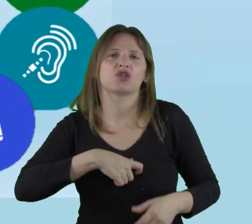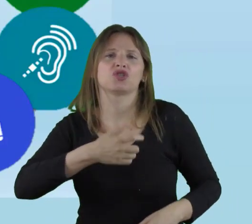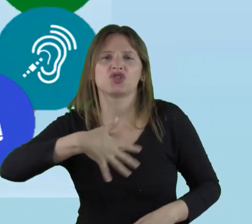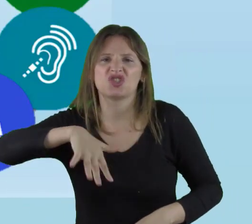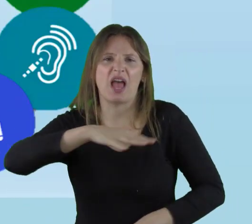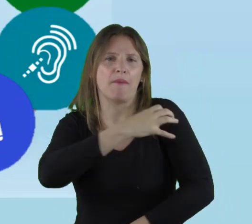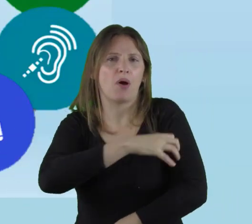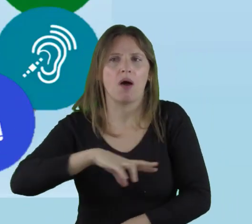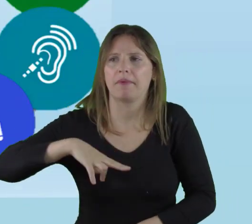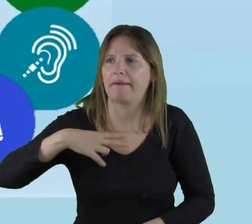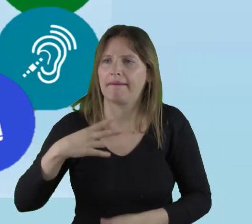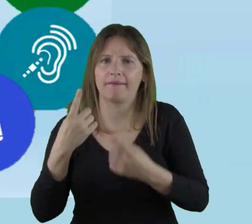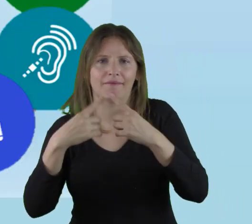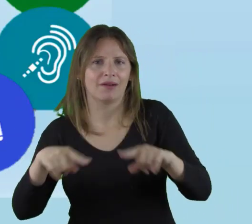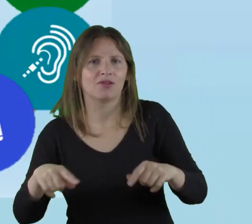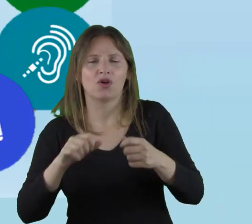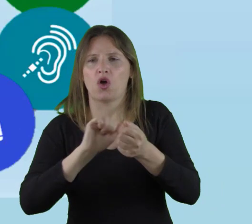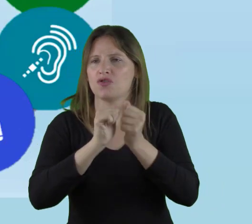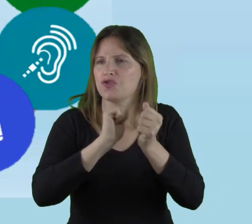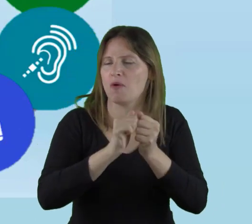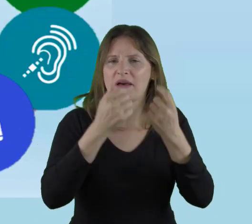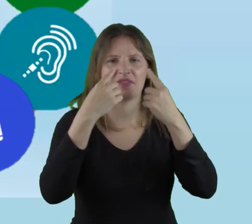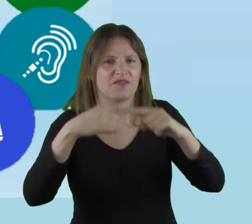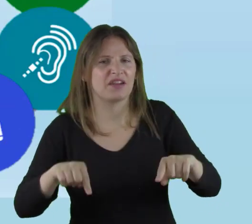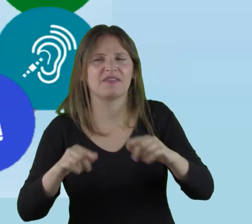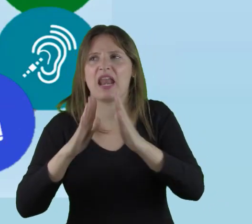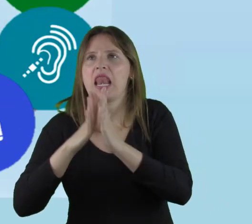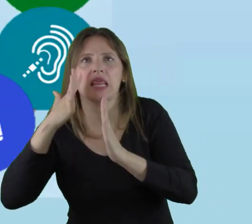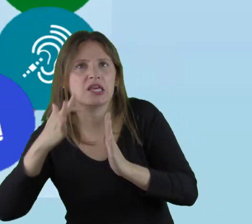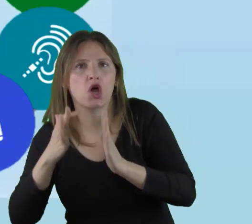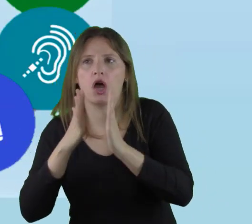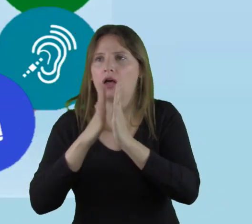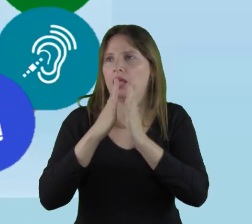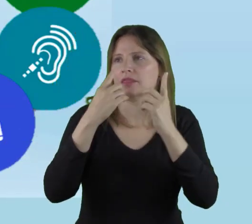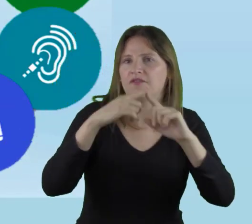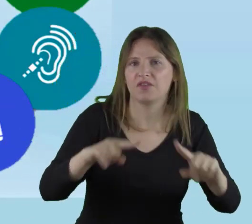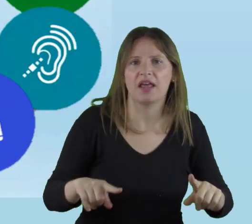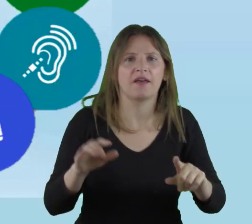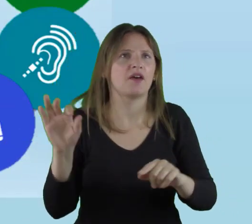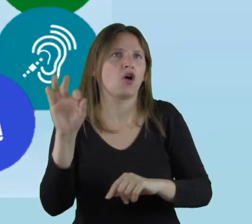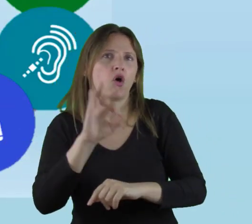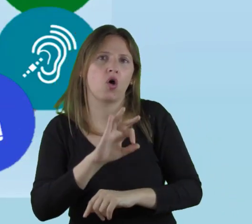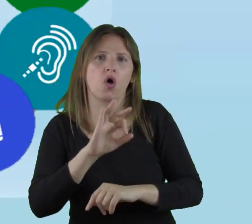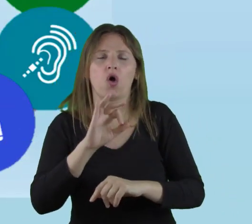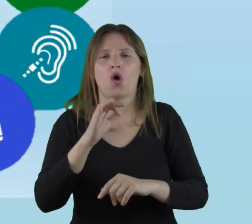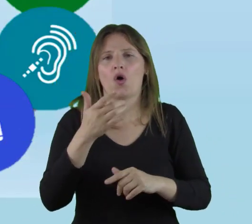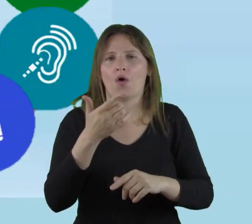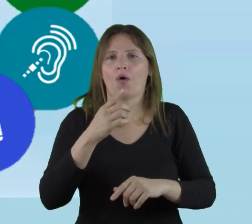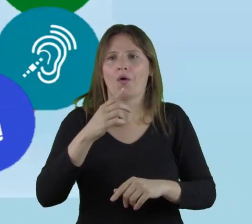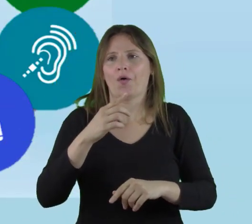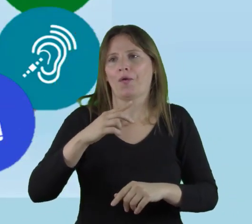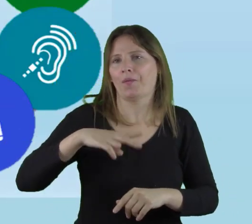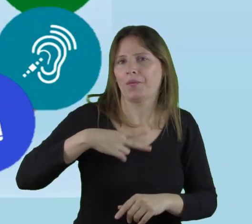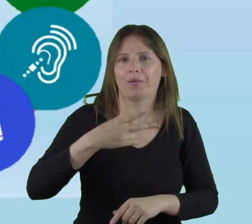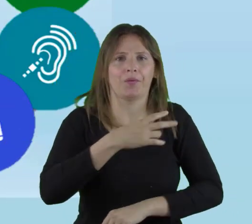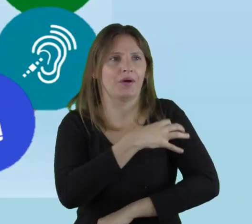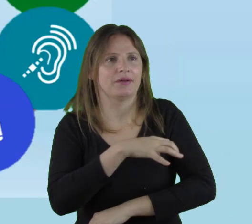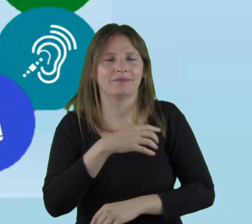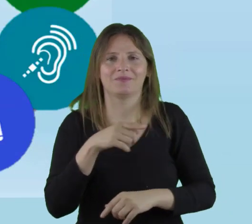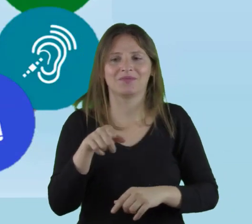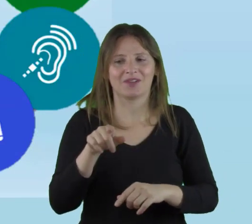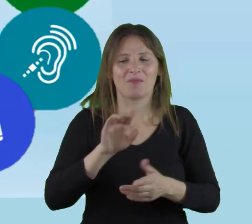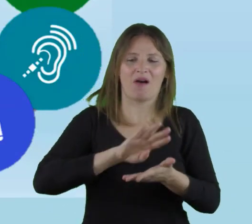que habla otras lenguas, al que profesa otra religión o el que tiene una posición socioeconómica